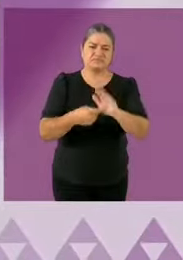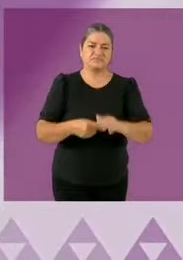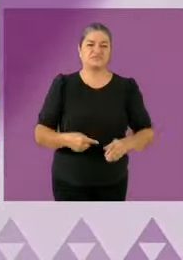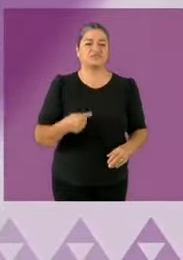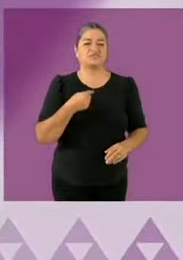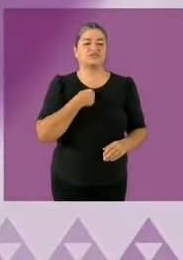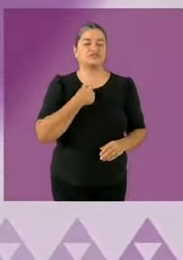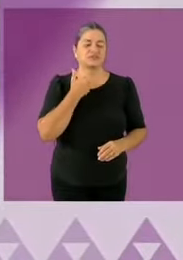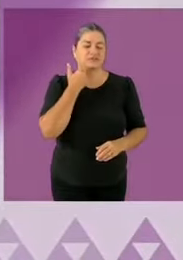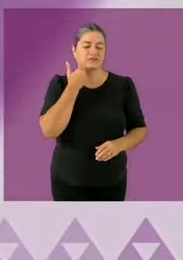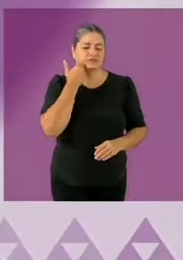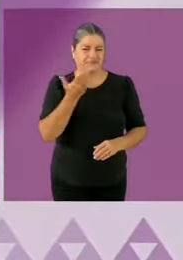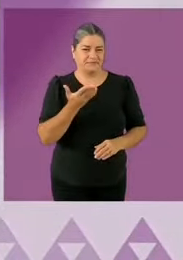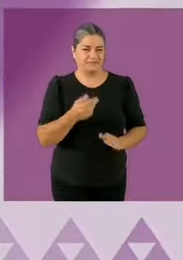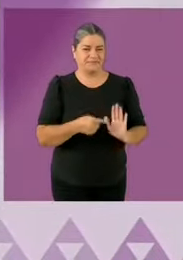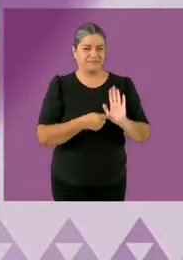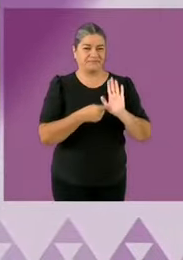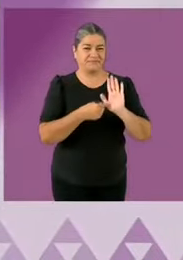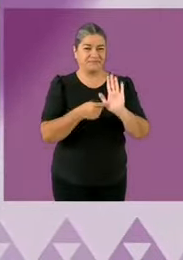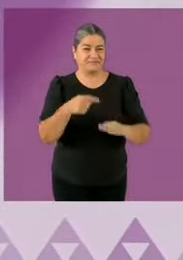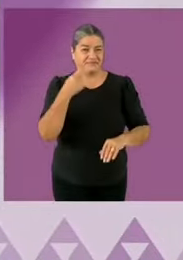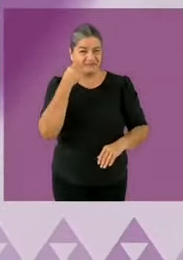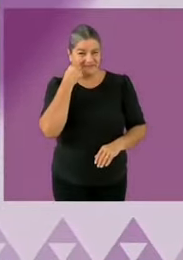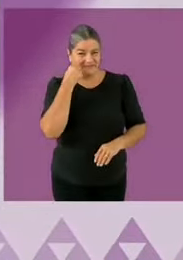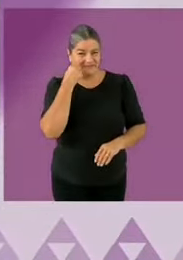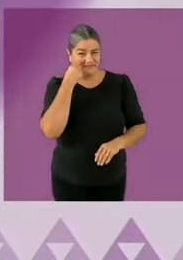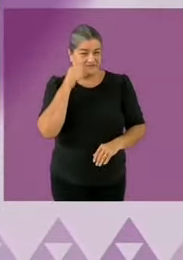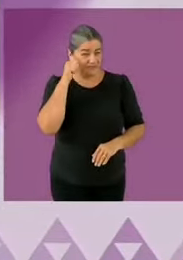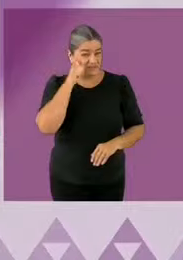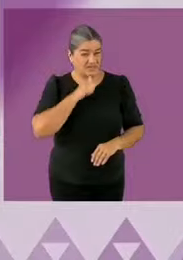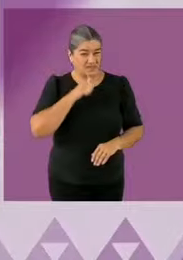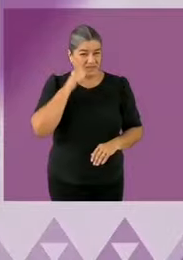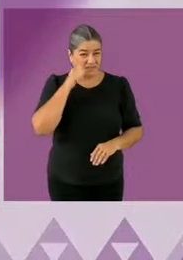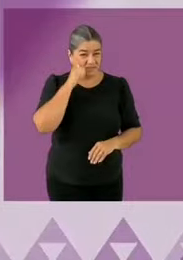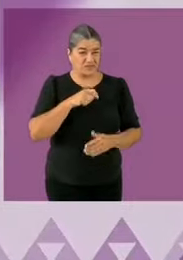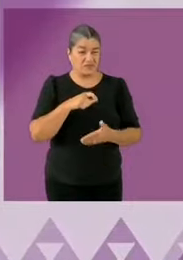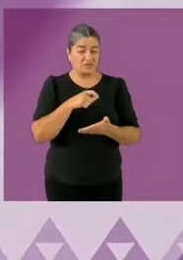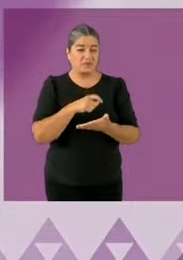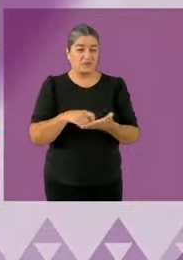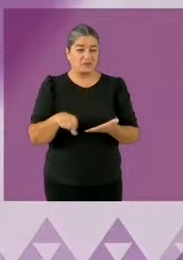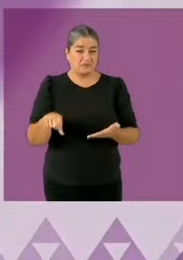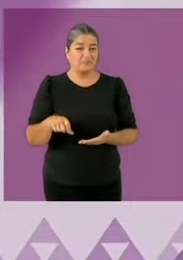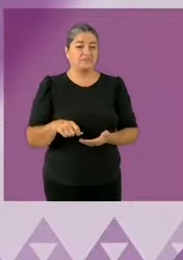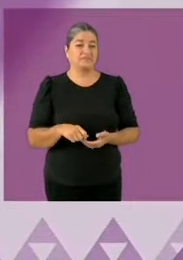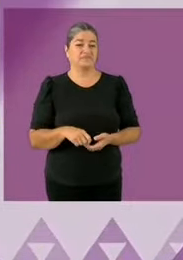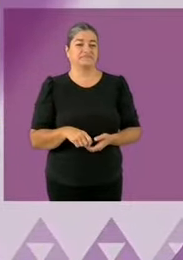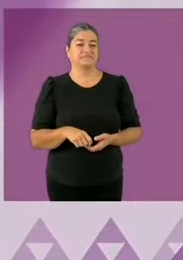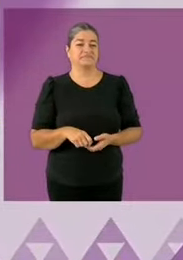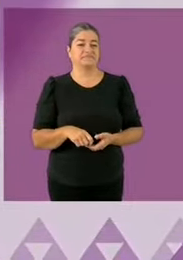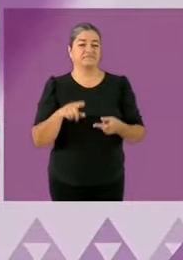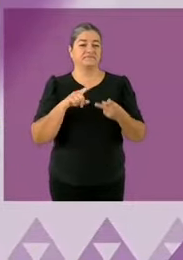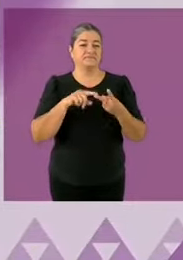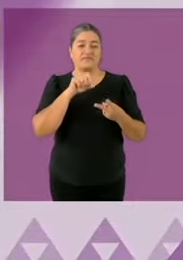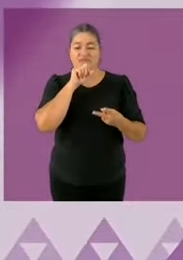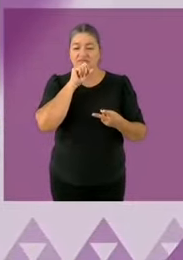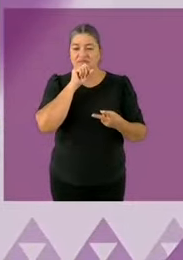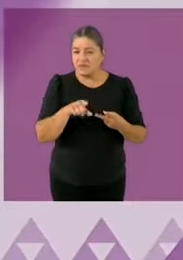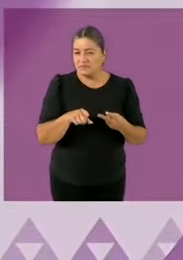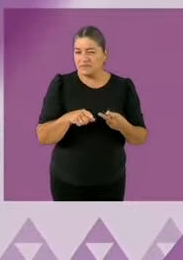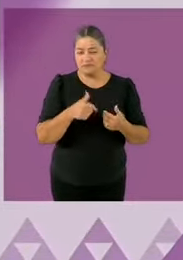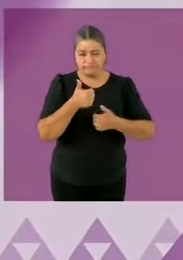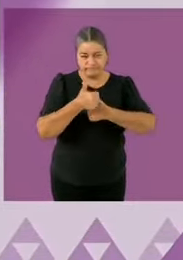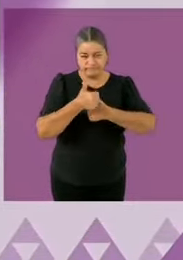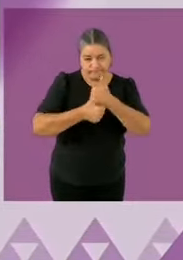en las compras públicas, en las licitaciones y también en el portal de programas